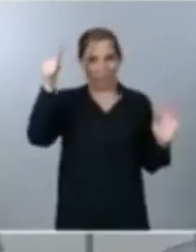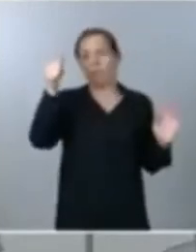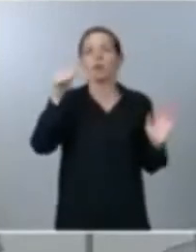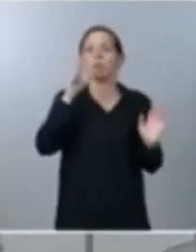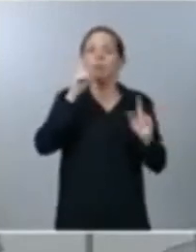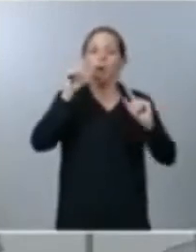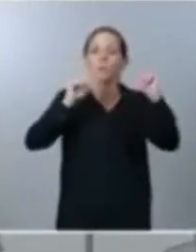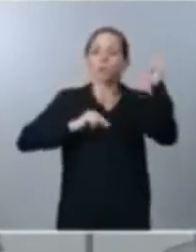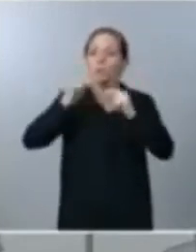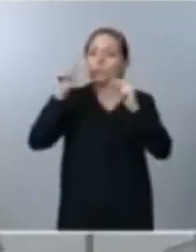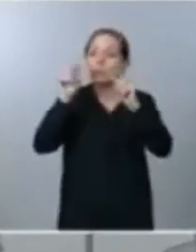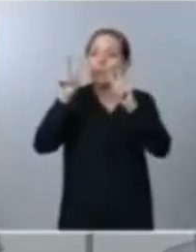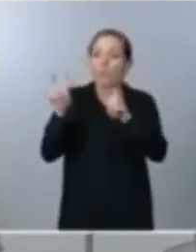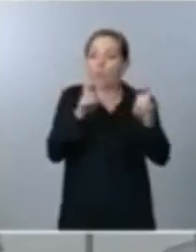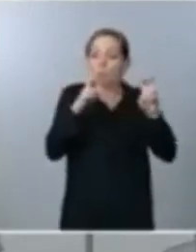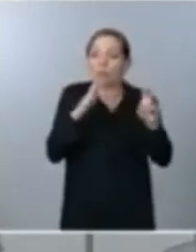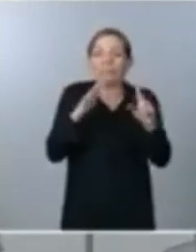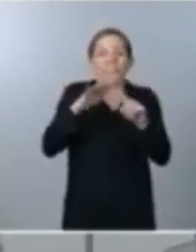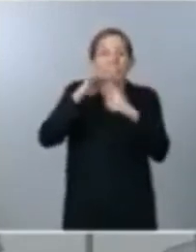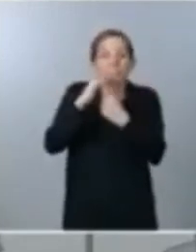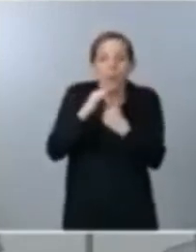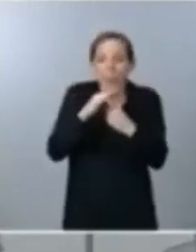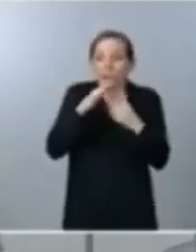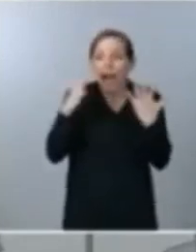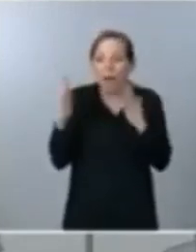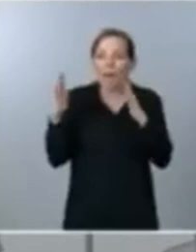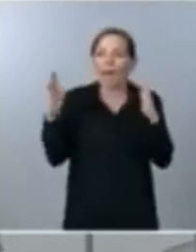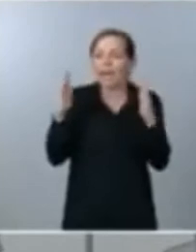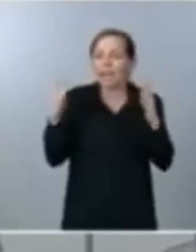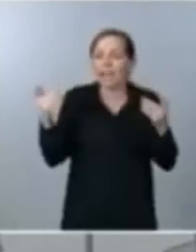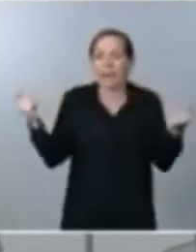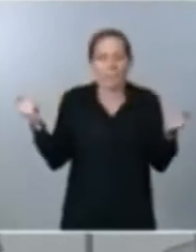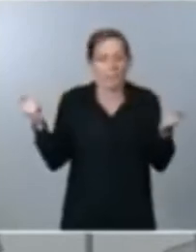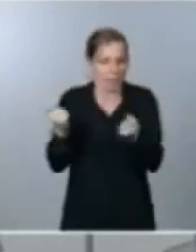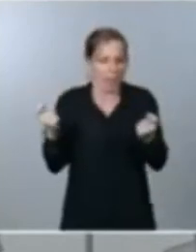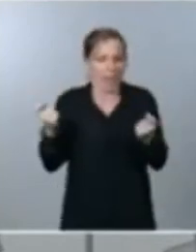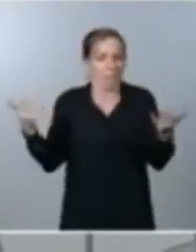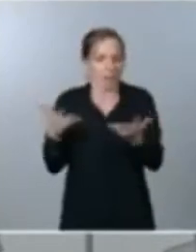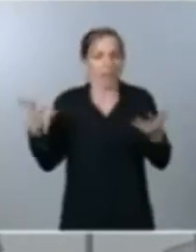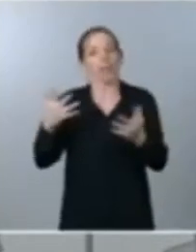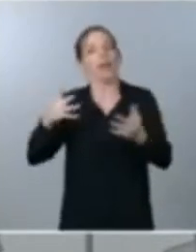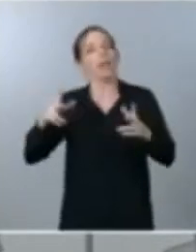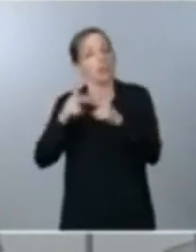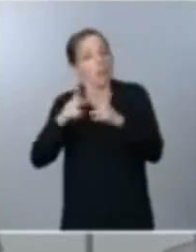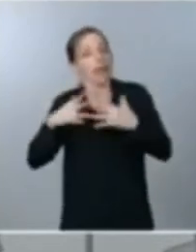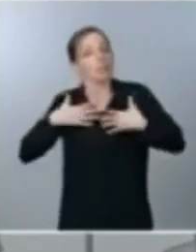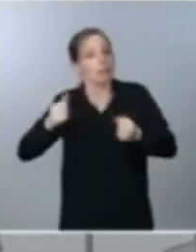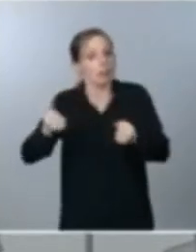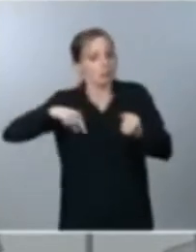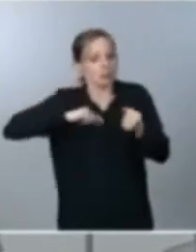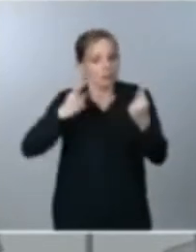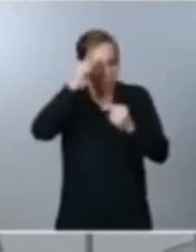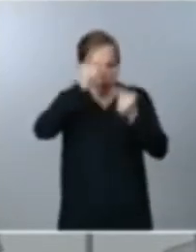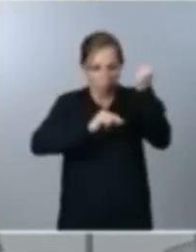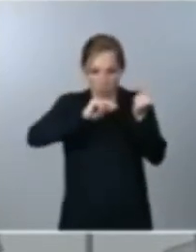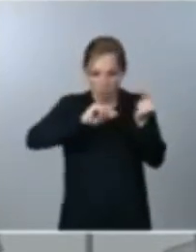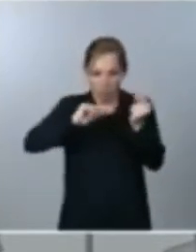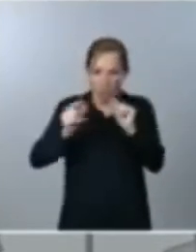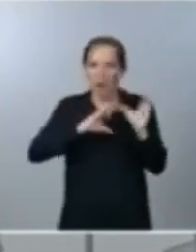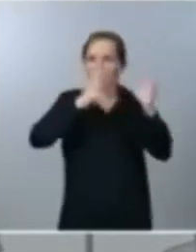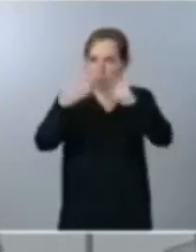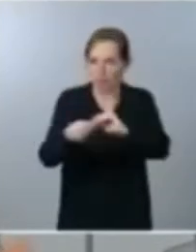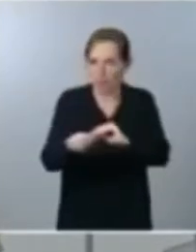adecuados a la emergencia económica social y sanitaria que estamos viviendo y esto es lo que afortunadamente después de dos años de bloqueo